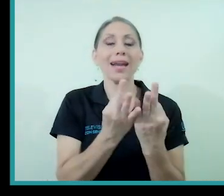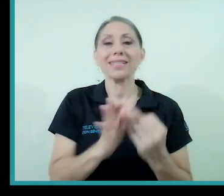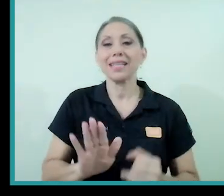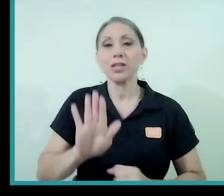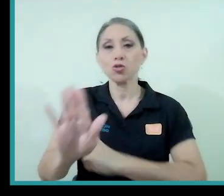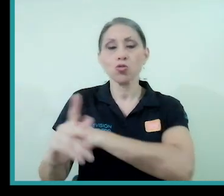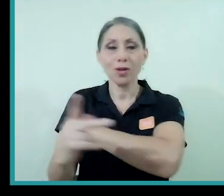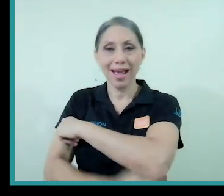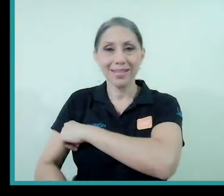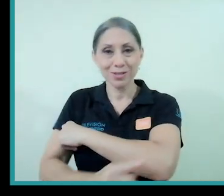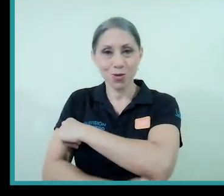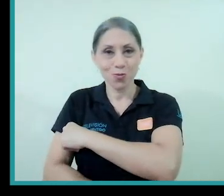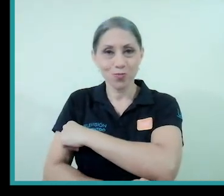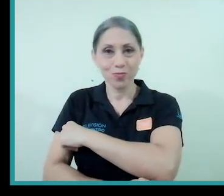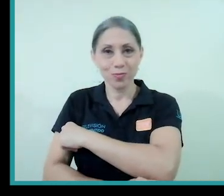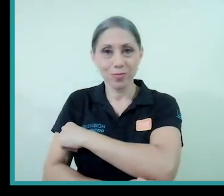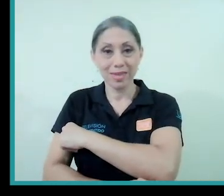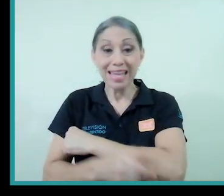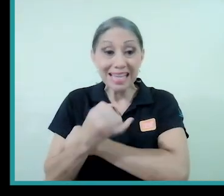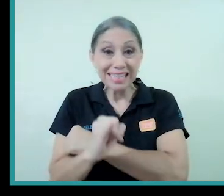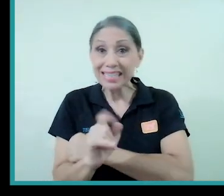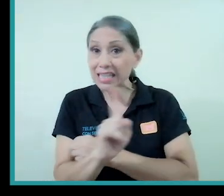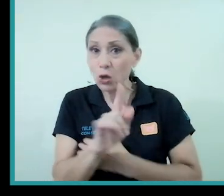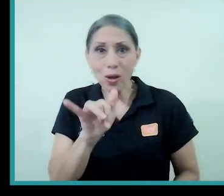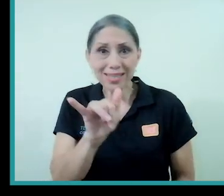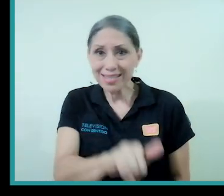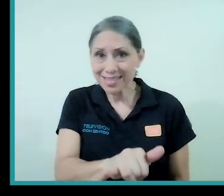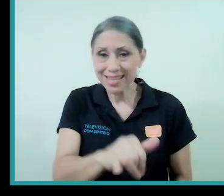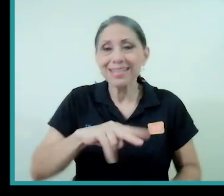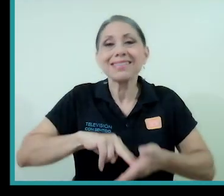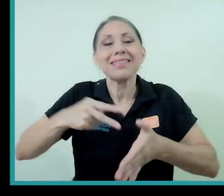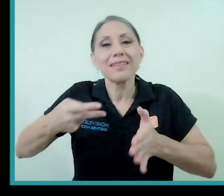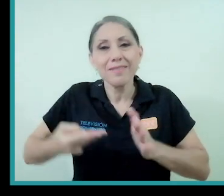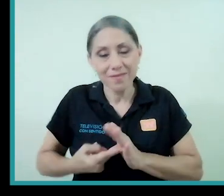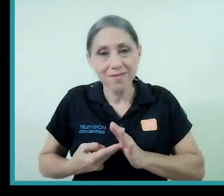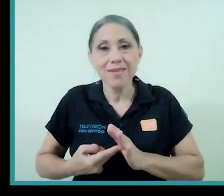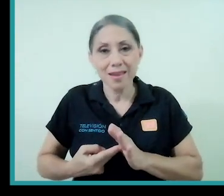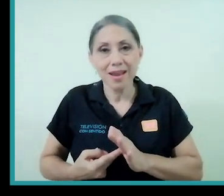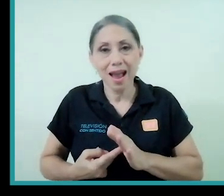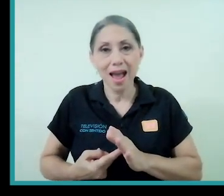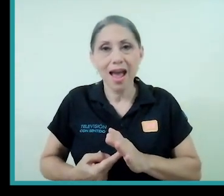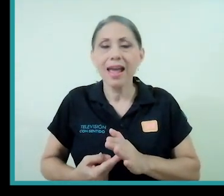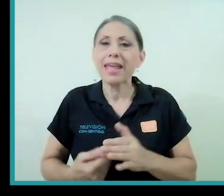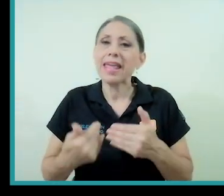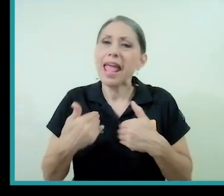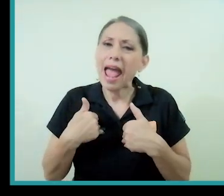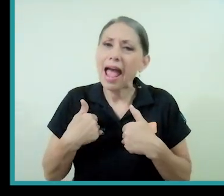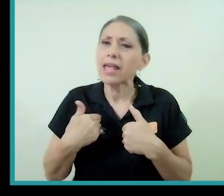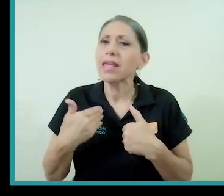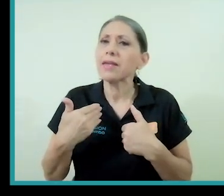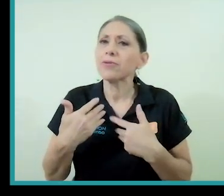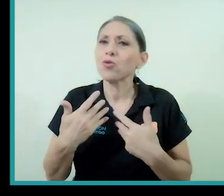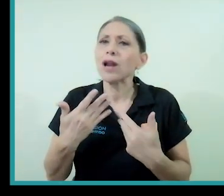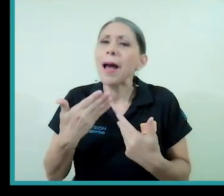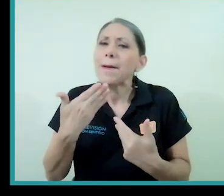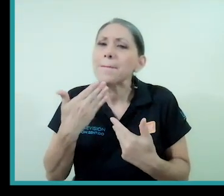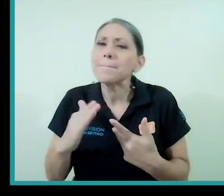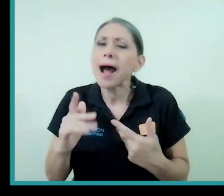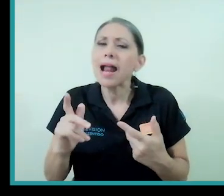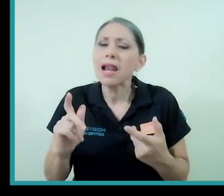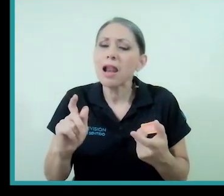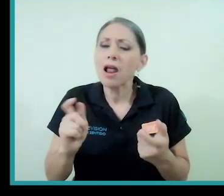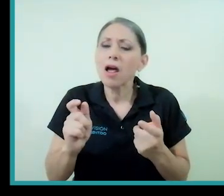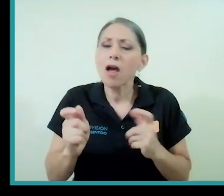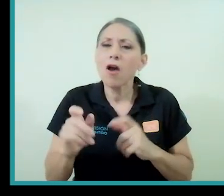nación y cuando esto no es así es porque hay una malformación que